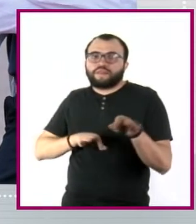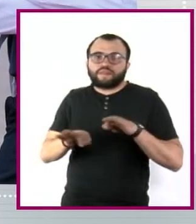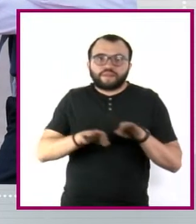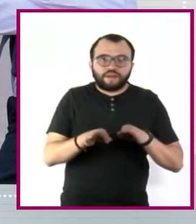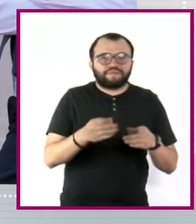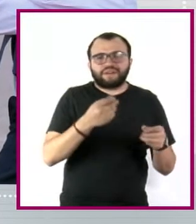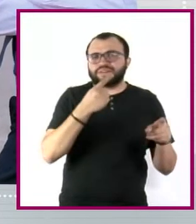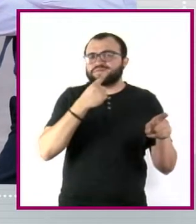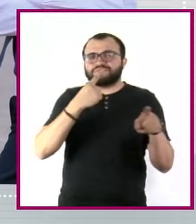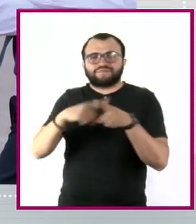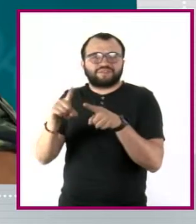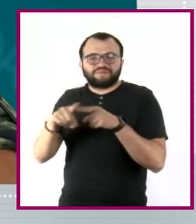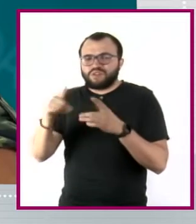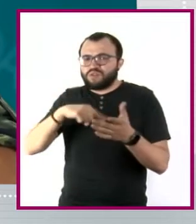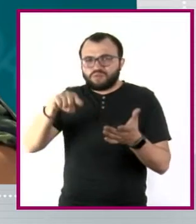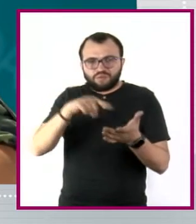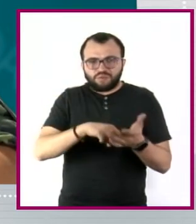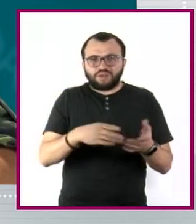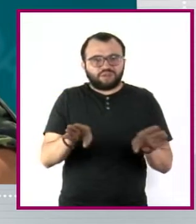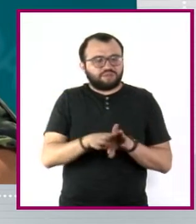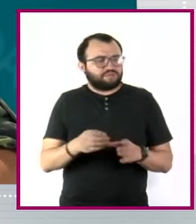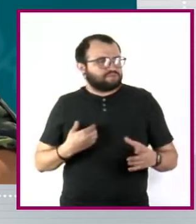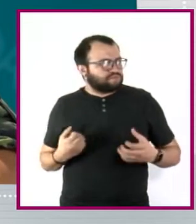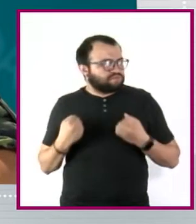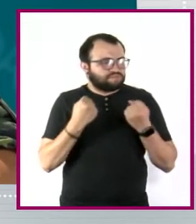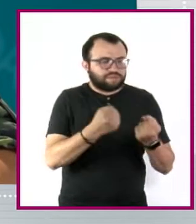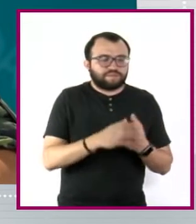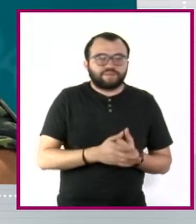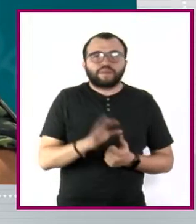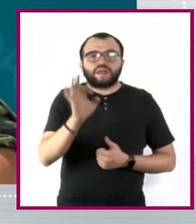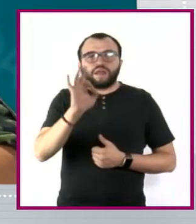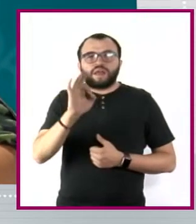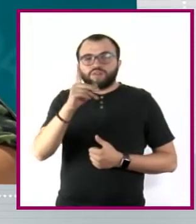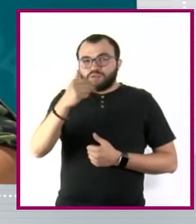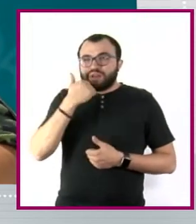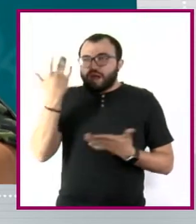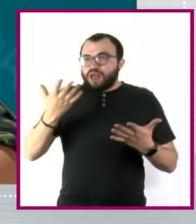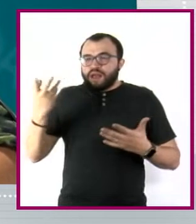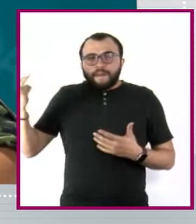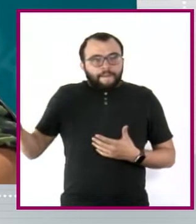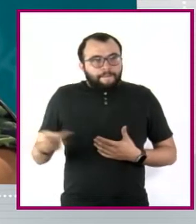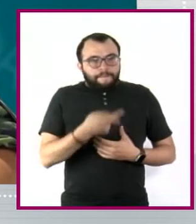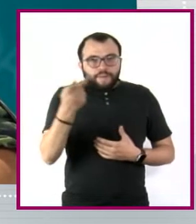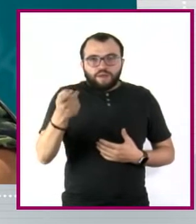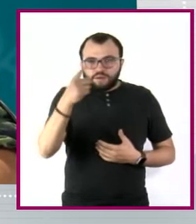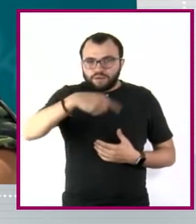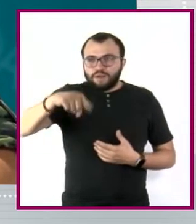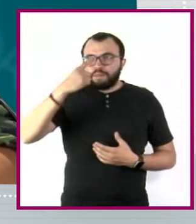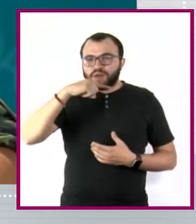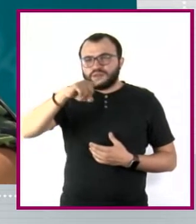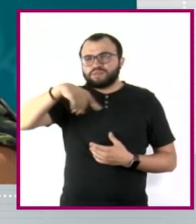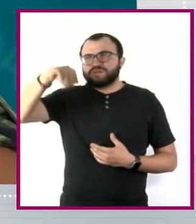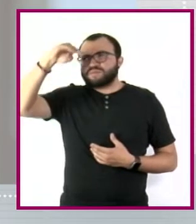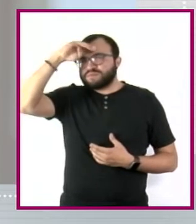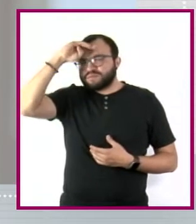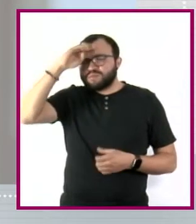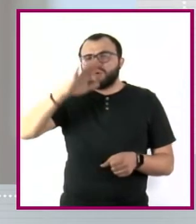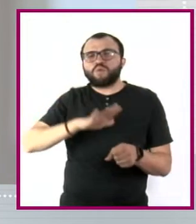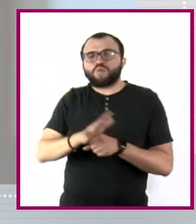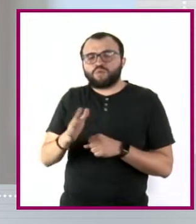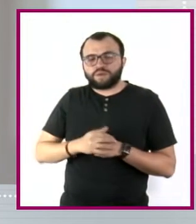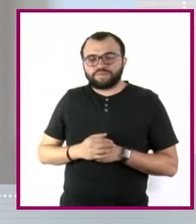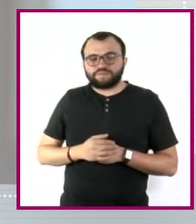en diferentes espacios. Si tuviera que dejar una pregunta al aire para que nuestra audiencia reflexione, ¿cuál sería?